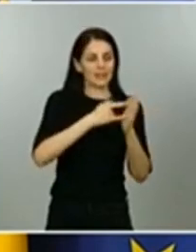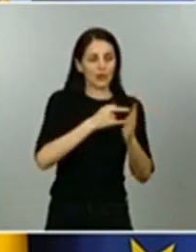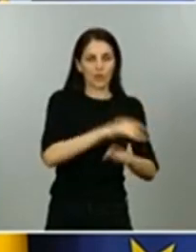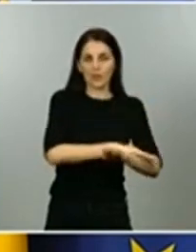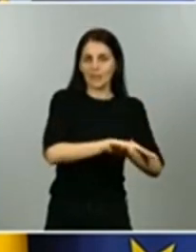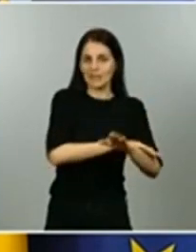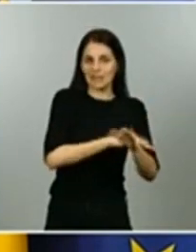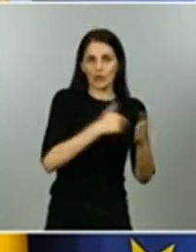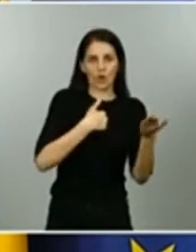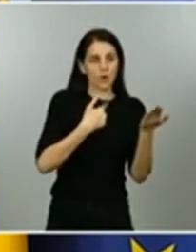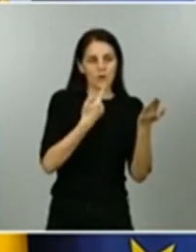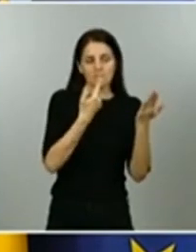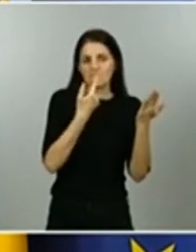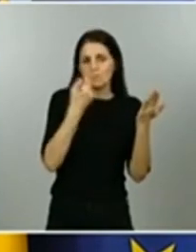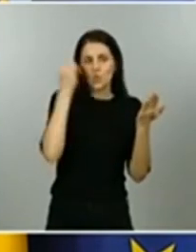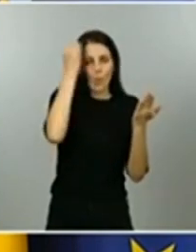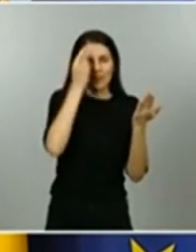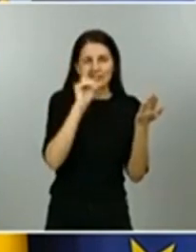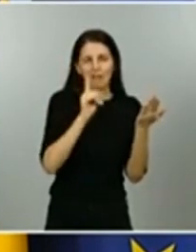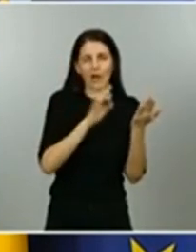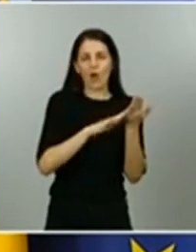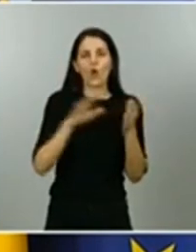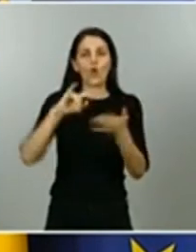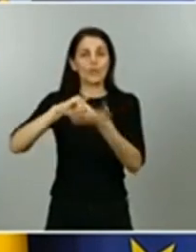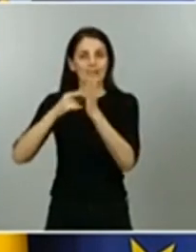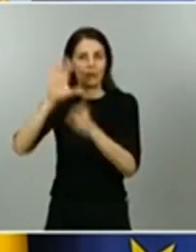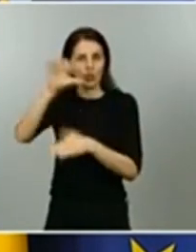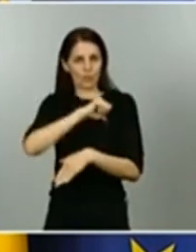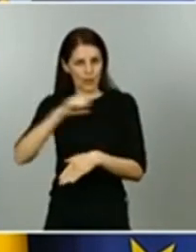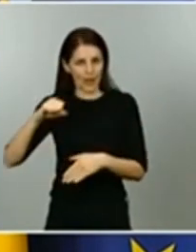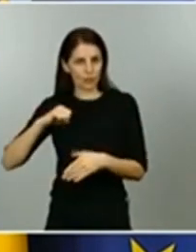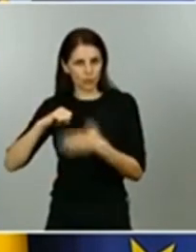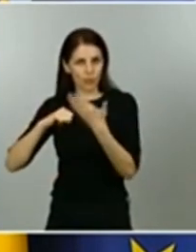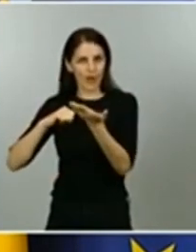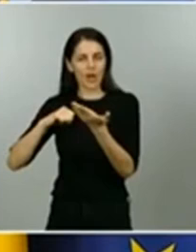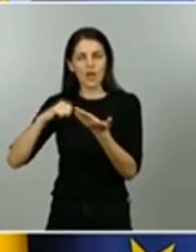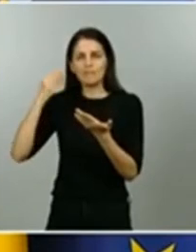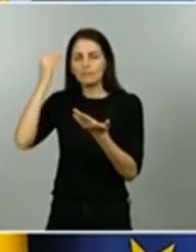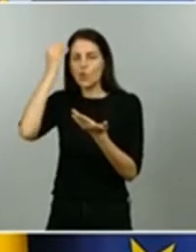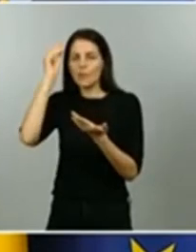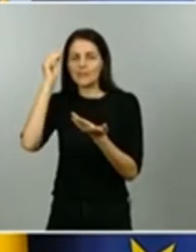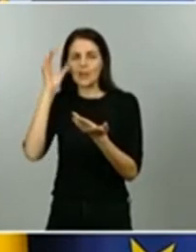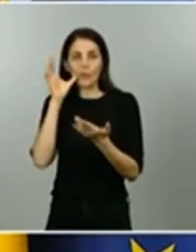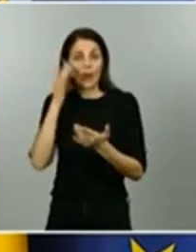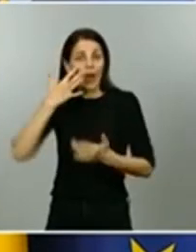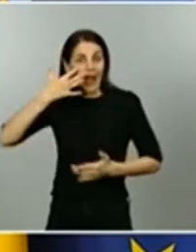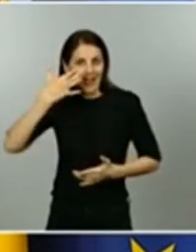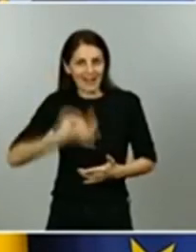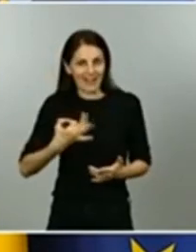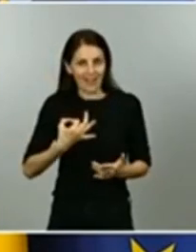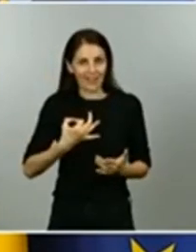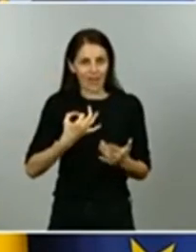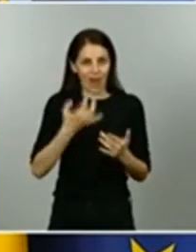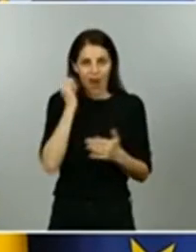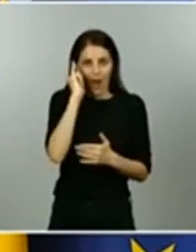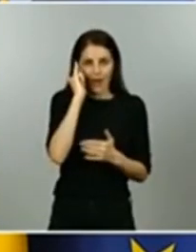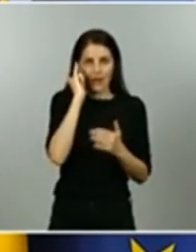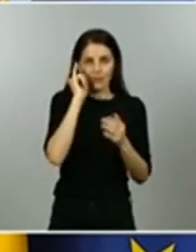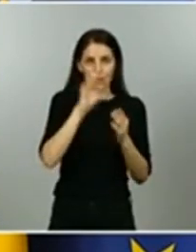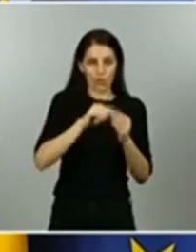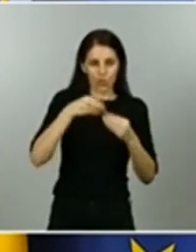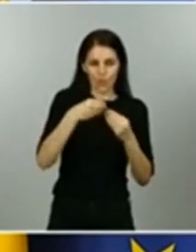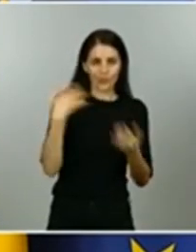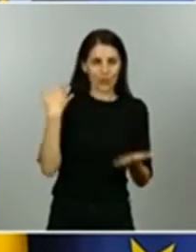de los técnicos de las comunidades autónomas pero que sí que estaban o redactados o implícitos en los documentos que hemos estado compartiendo